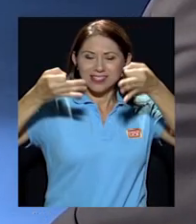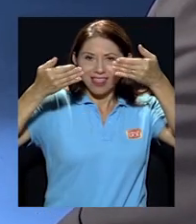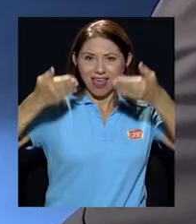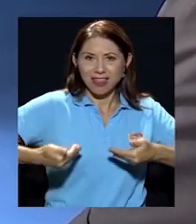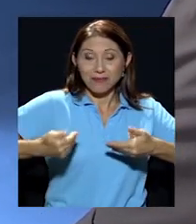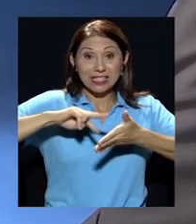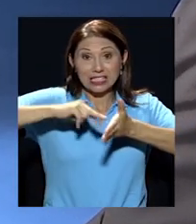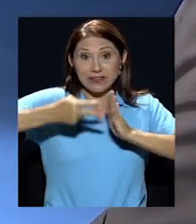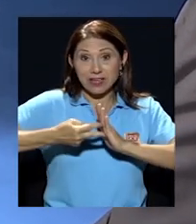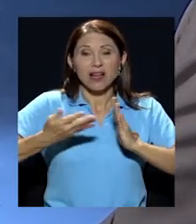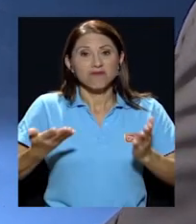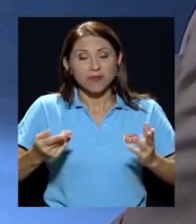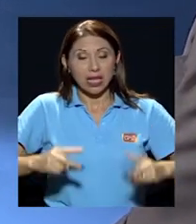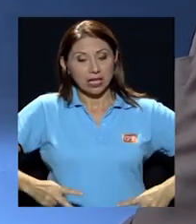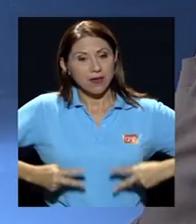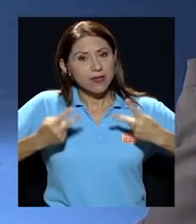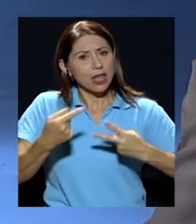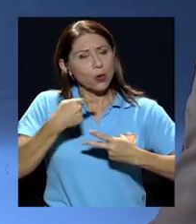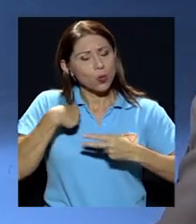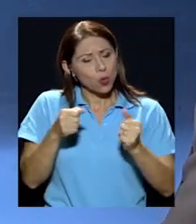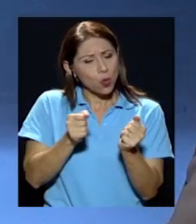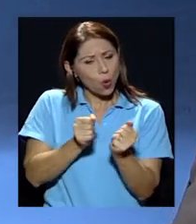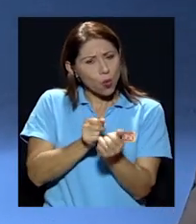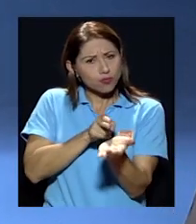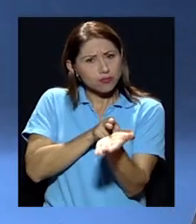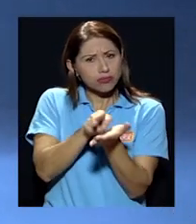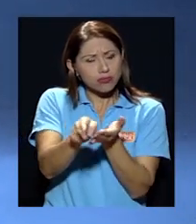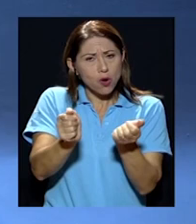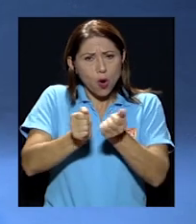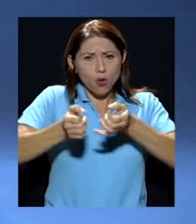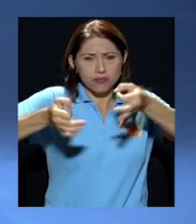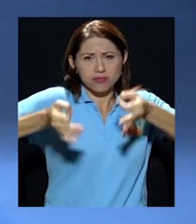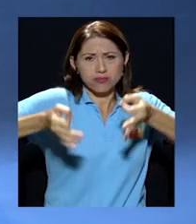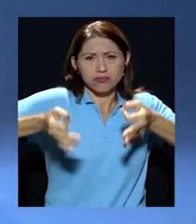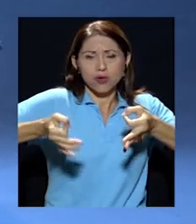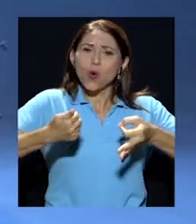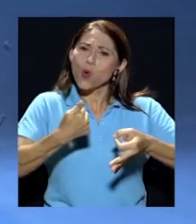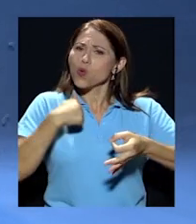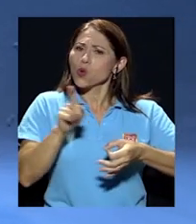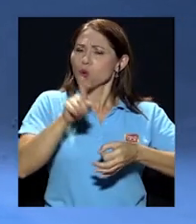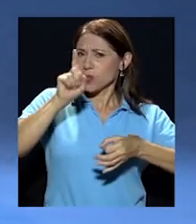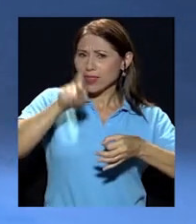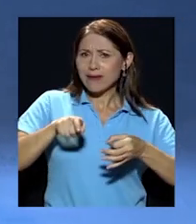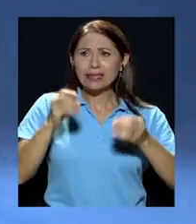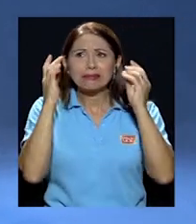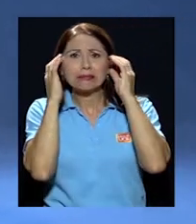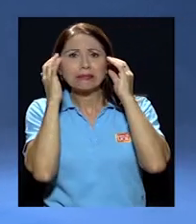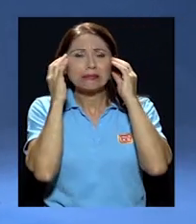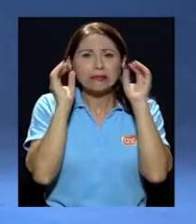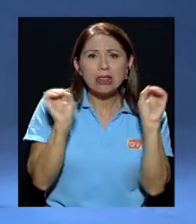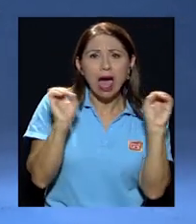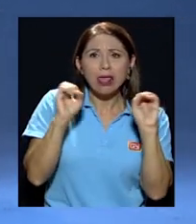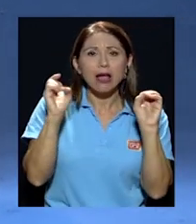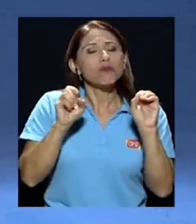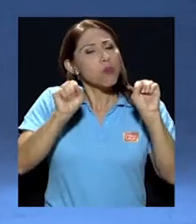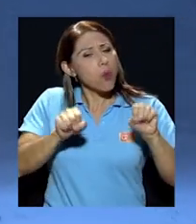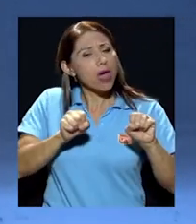actuaba en la vida con honestidad, si era honrado, no tenía por qué tener ninguna incertidumbre para conciliar el sueño.